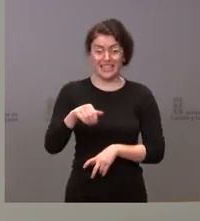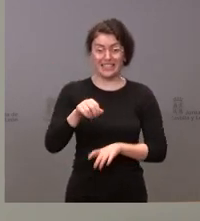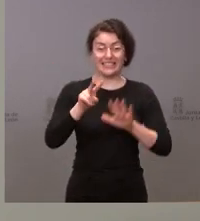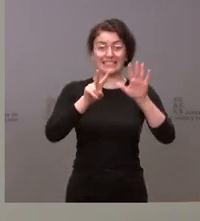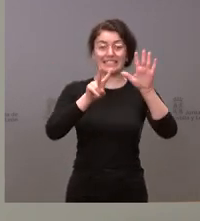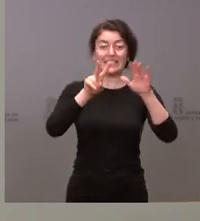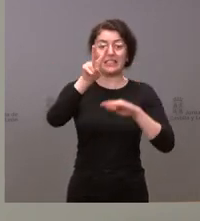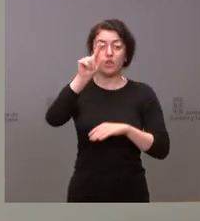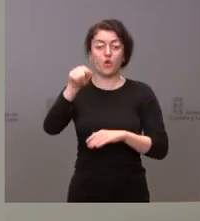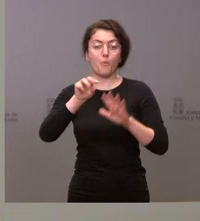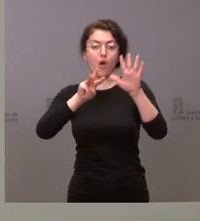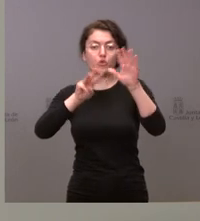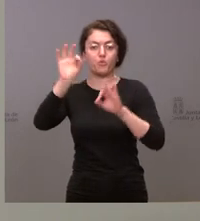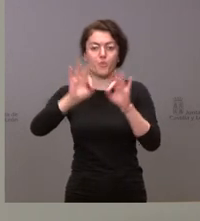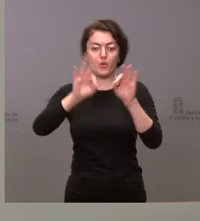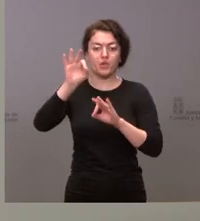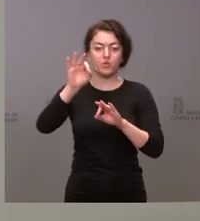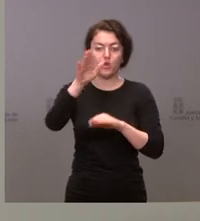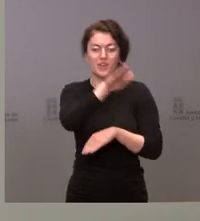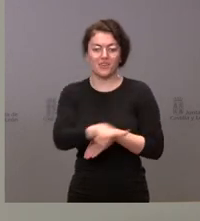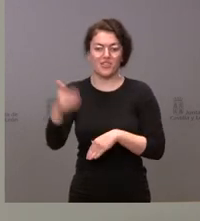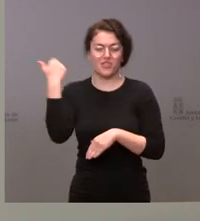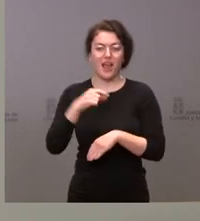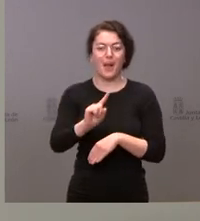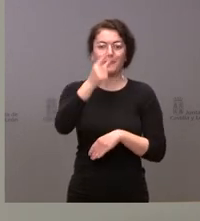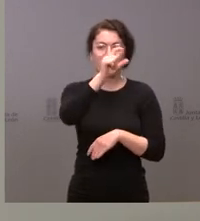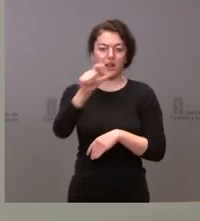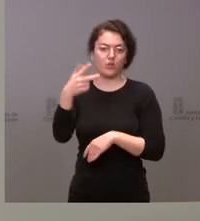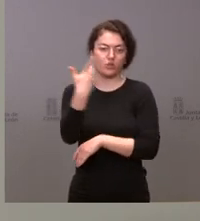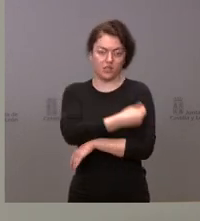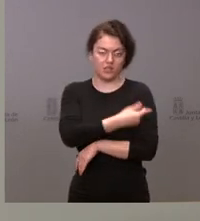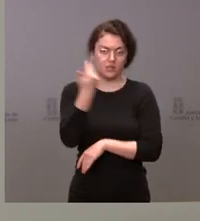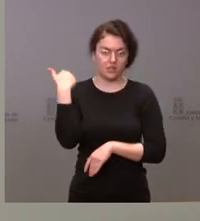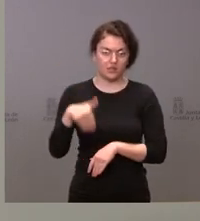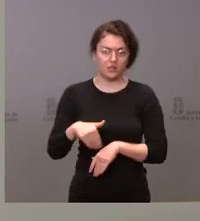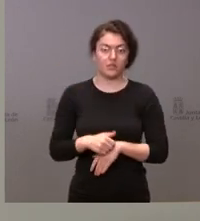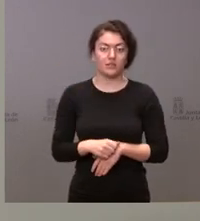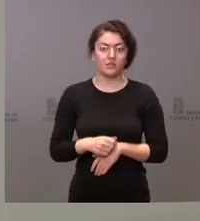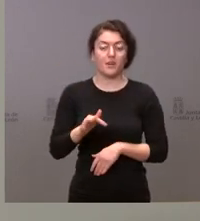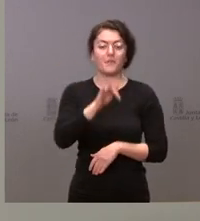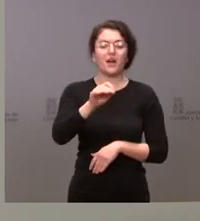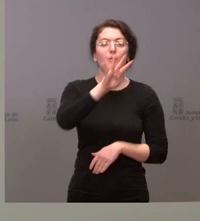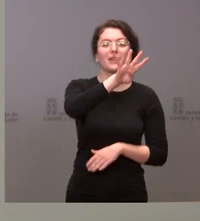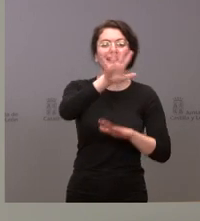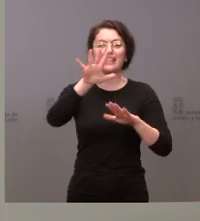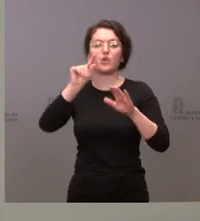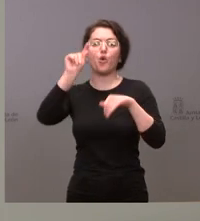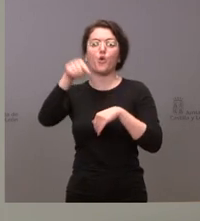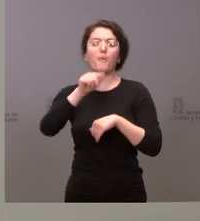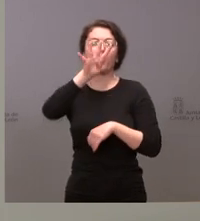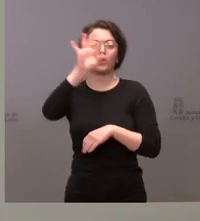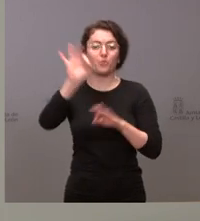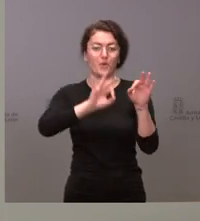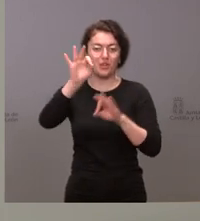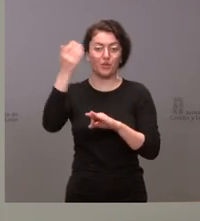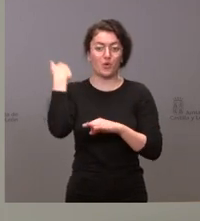,8% de la población infantil con primera dosis, población infantil de primera dosis y el 45,4% con la